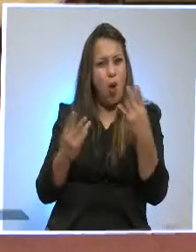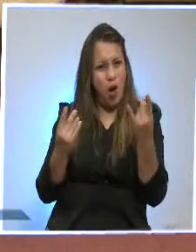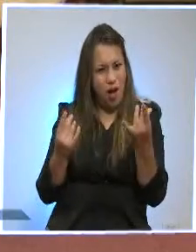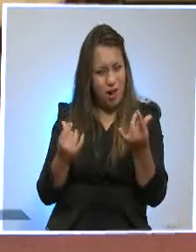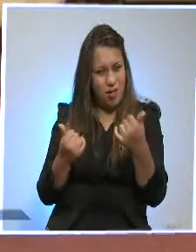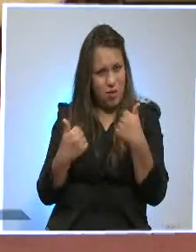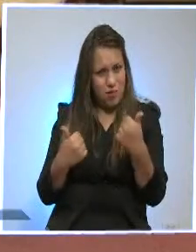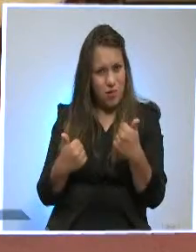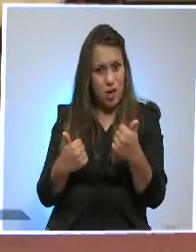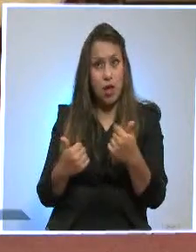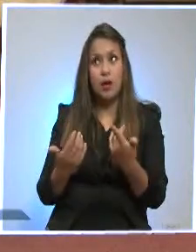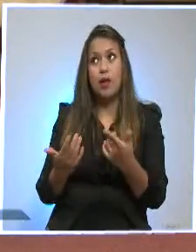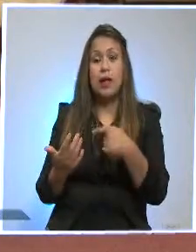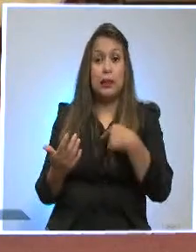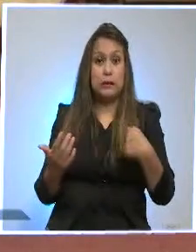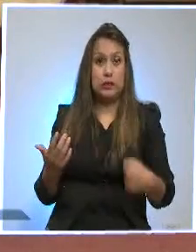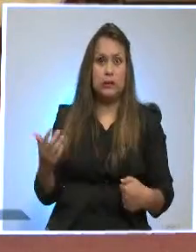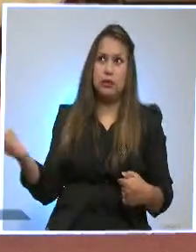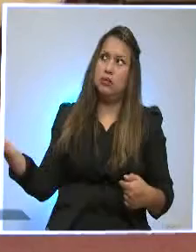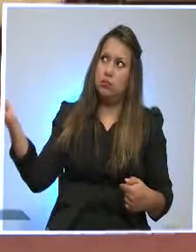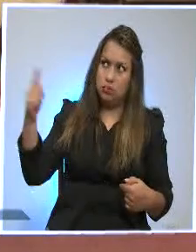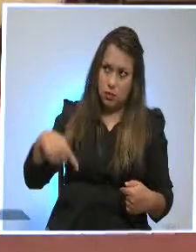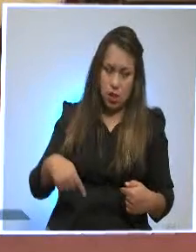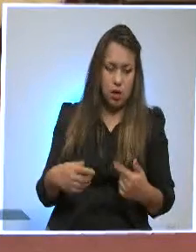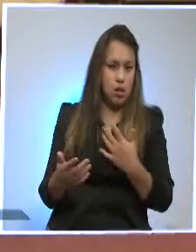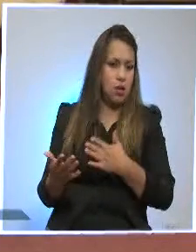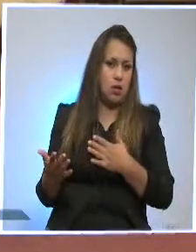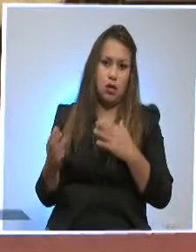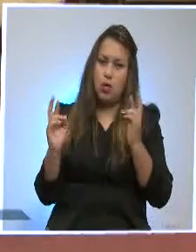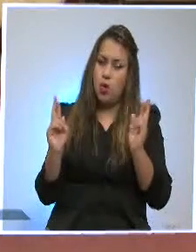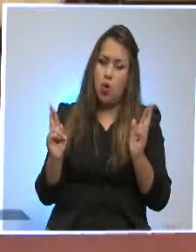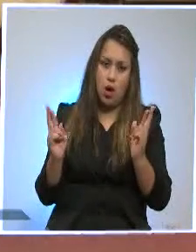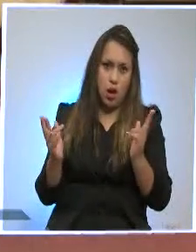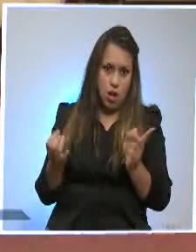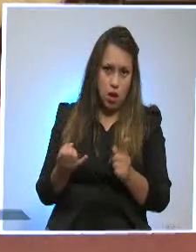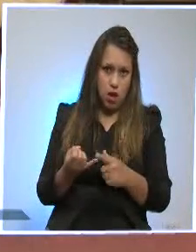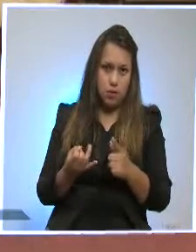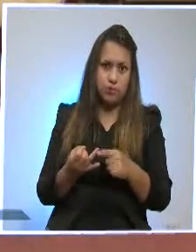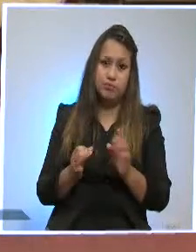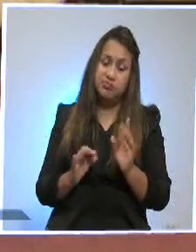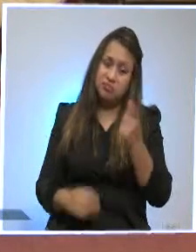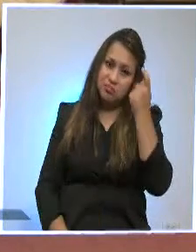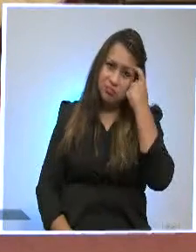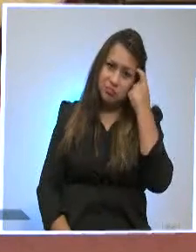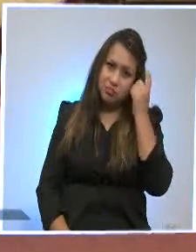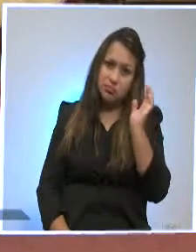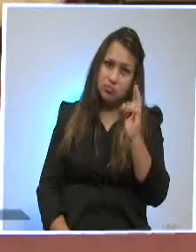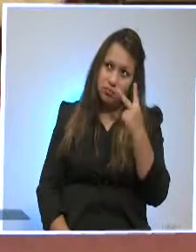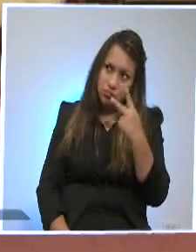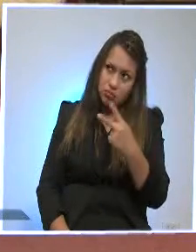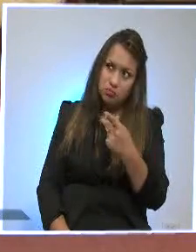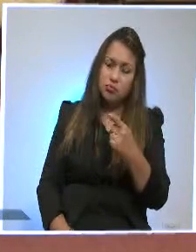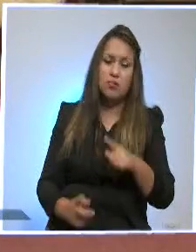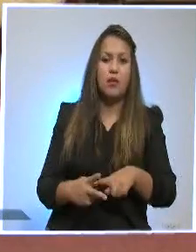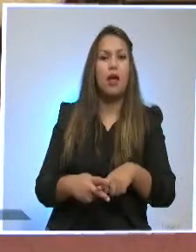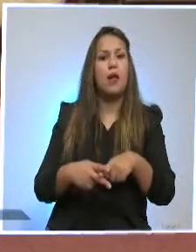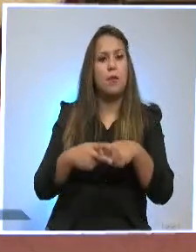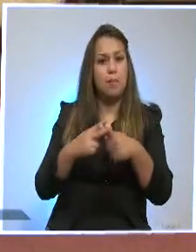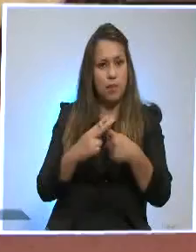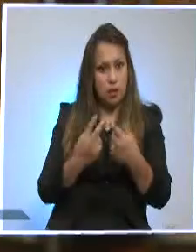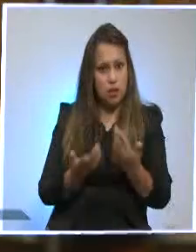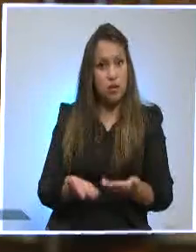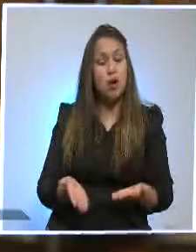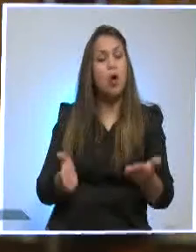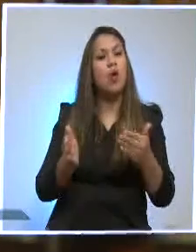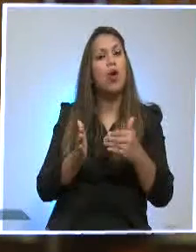venga la inversión china que se ha anunciado. A lo mejor pienso que podemos empezar a mirar la